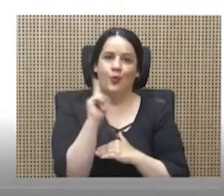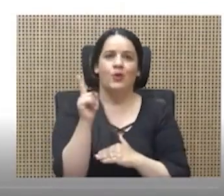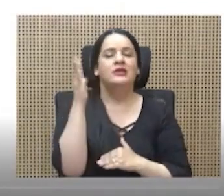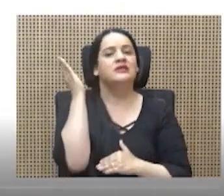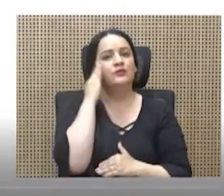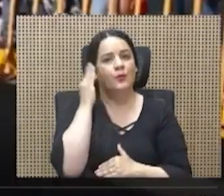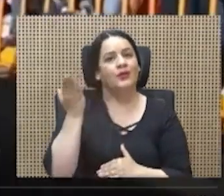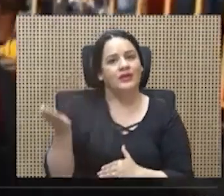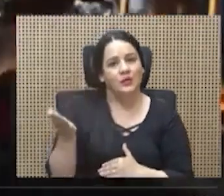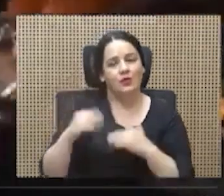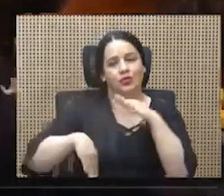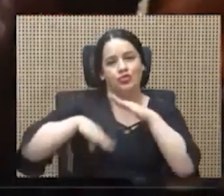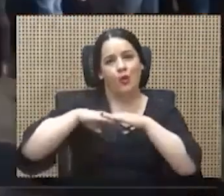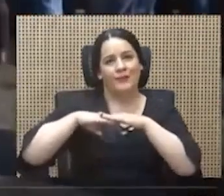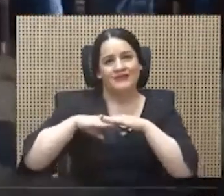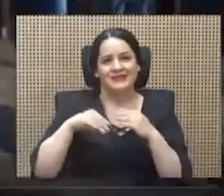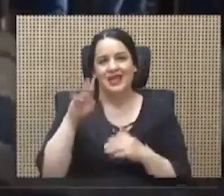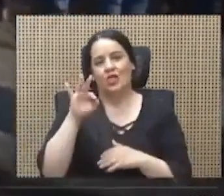topes.